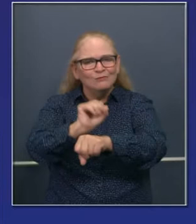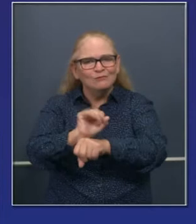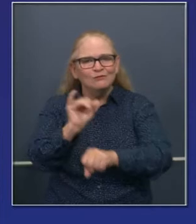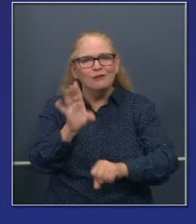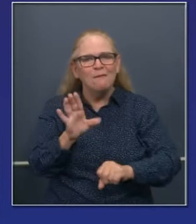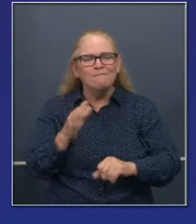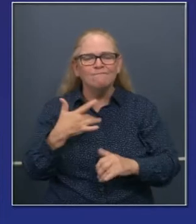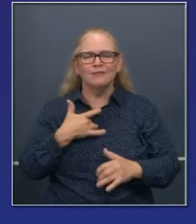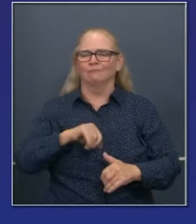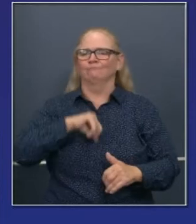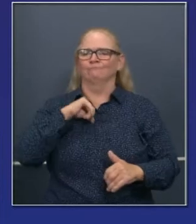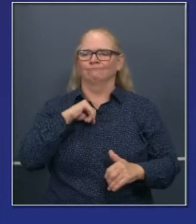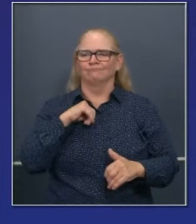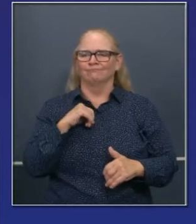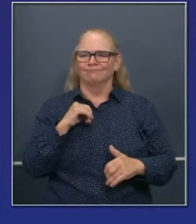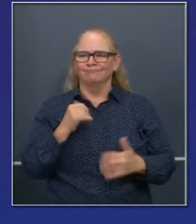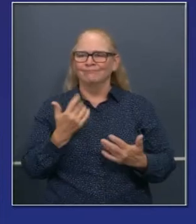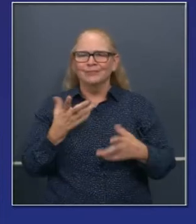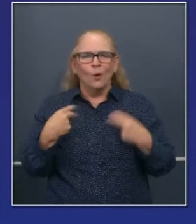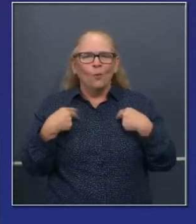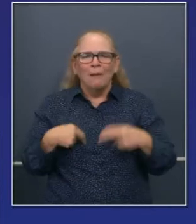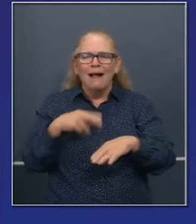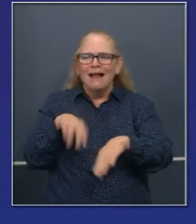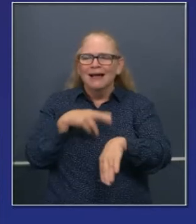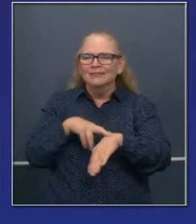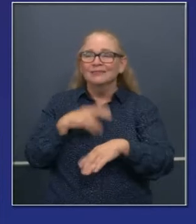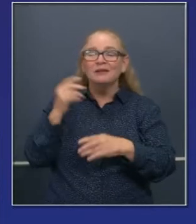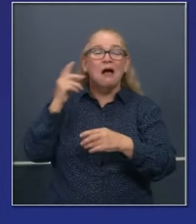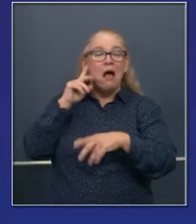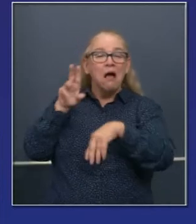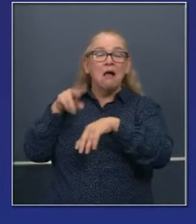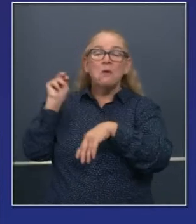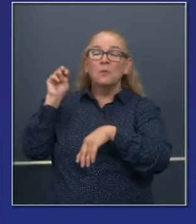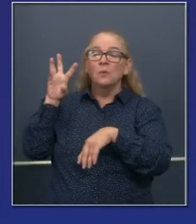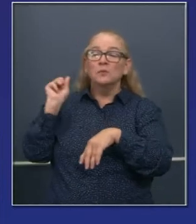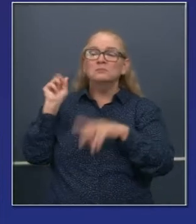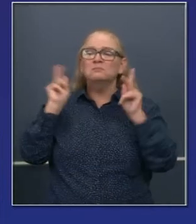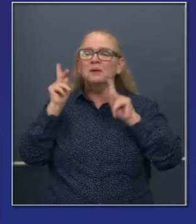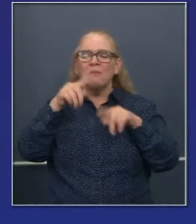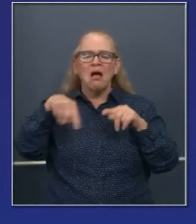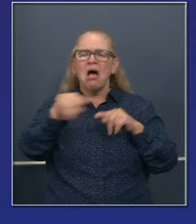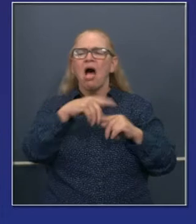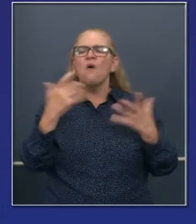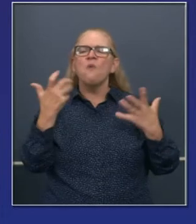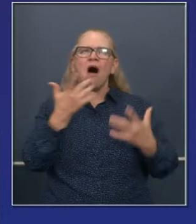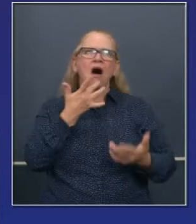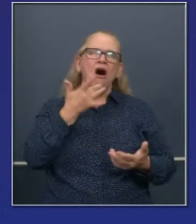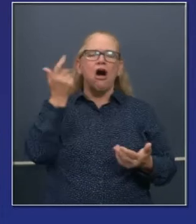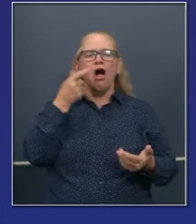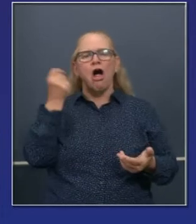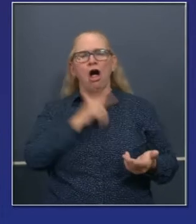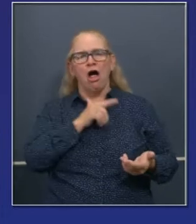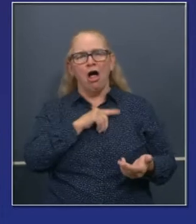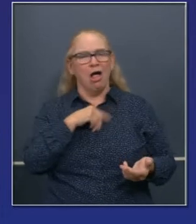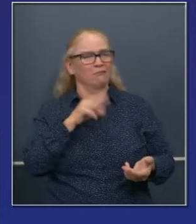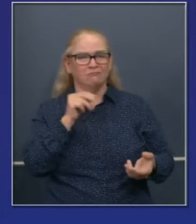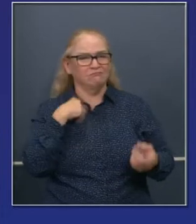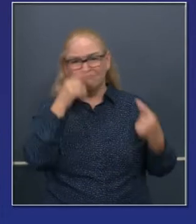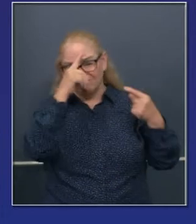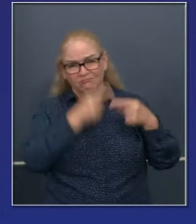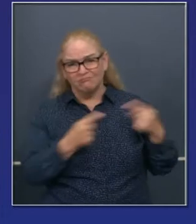recibimos en las noticias nacionales que la gente simplemente prefiere recibir beneficios